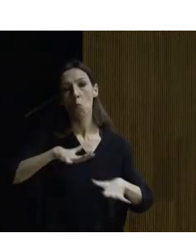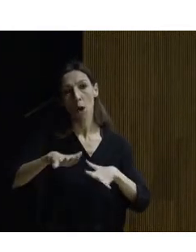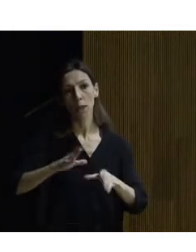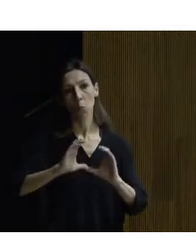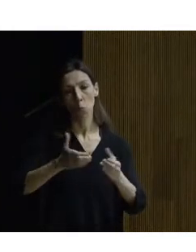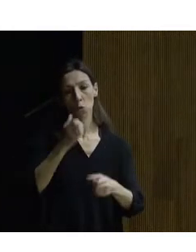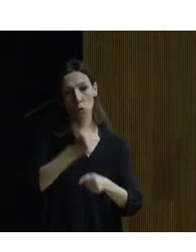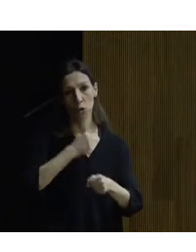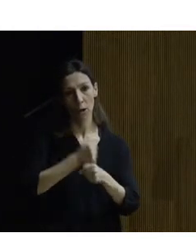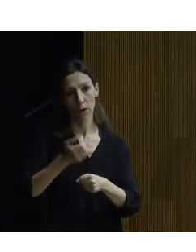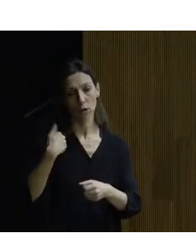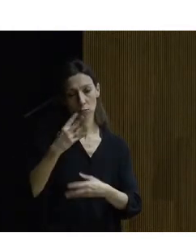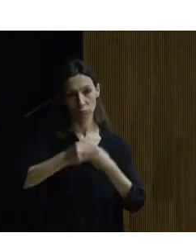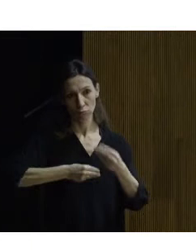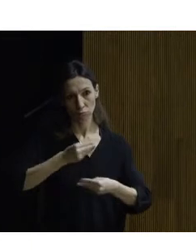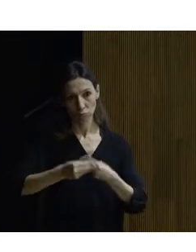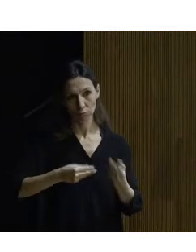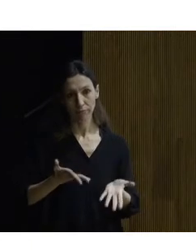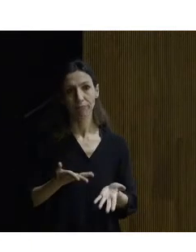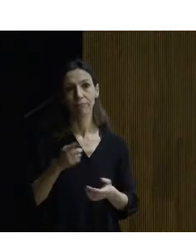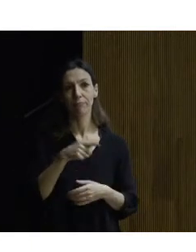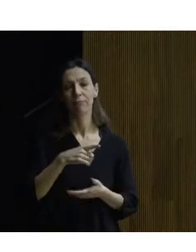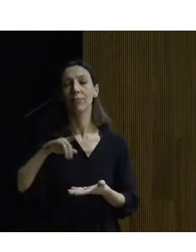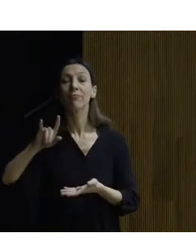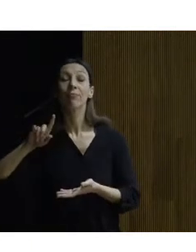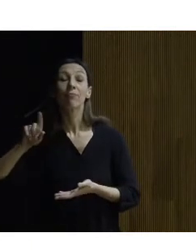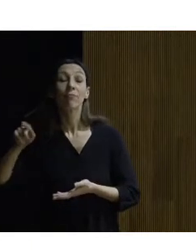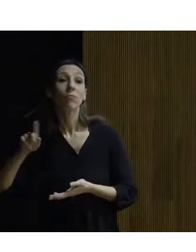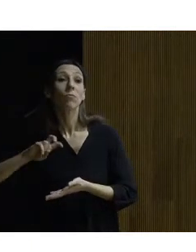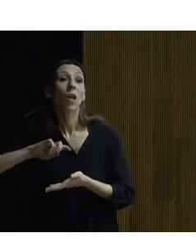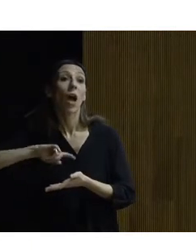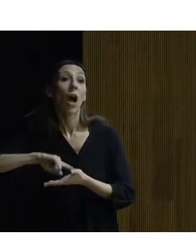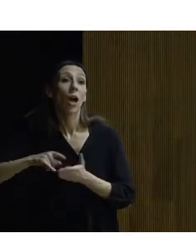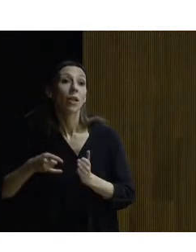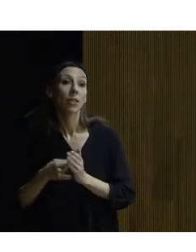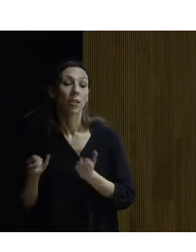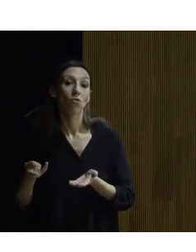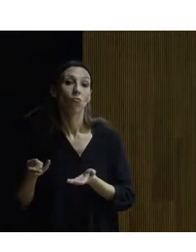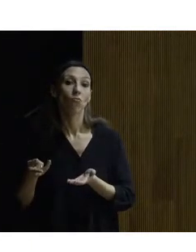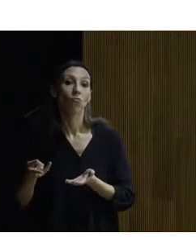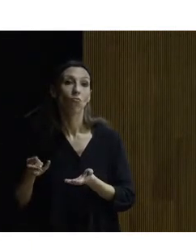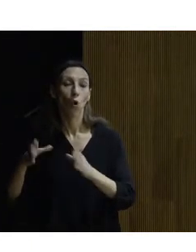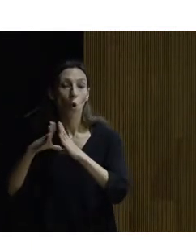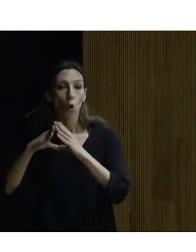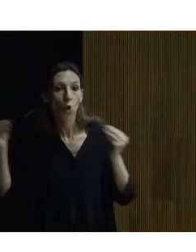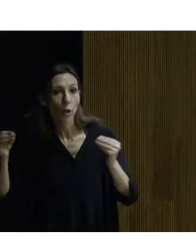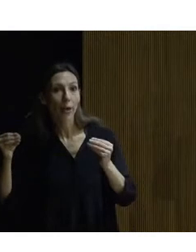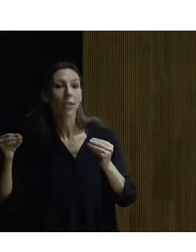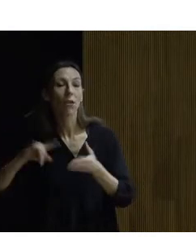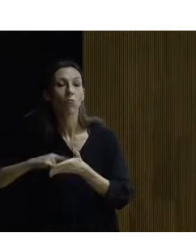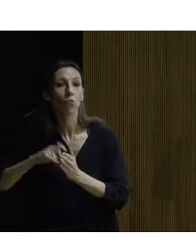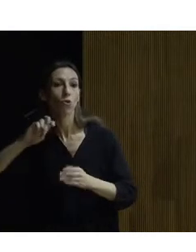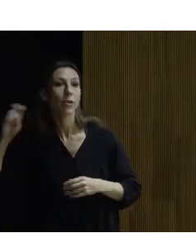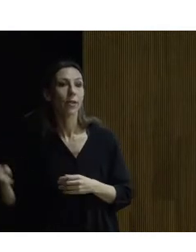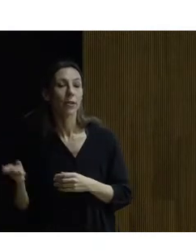por su parte Carlos de Rojas es arquitecto profesor titular de la universidad politécnica de Madrid es coordinador y ponente de cursos de